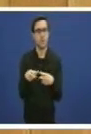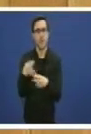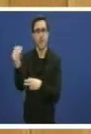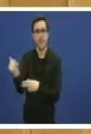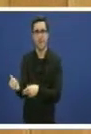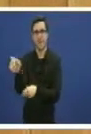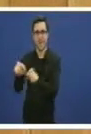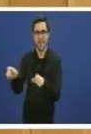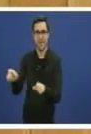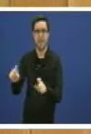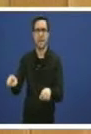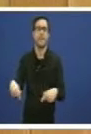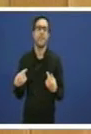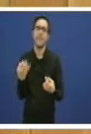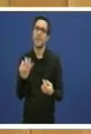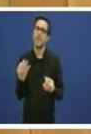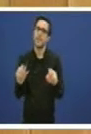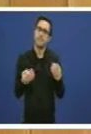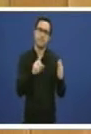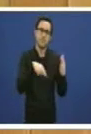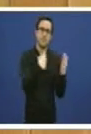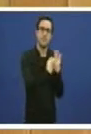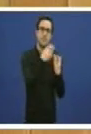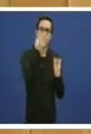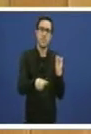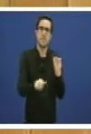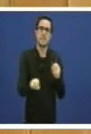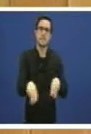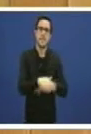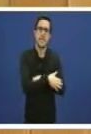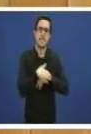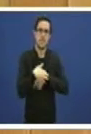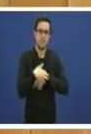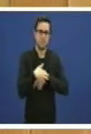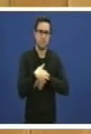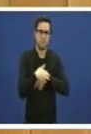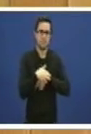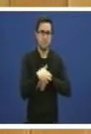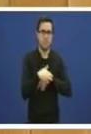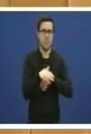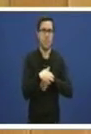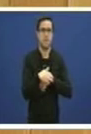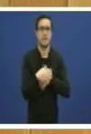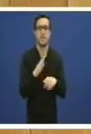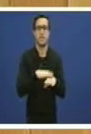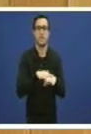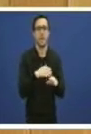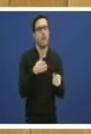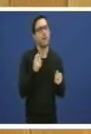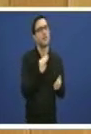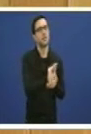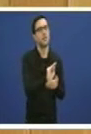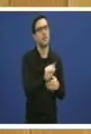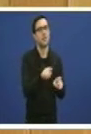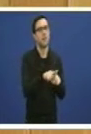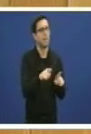teñan que declararse como persoas en recursos garante a mesma tarxeta sanitaria as mesmas prestación e non diferenciamos